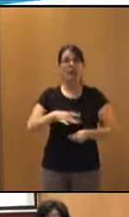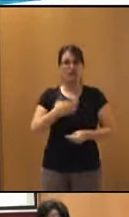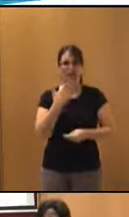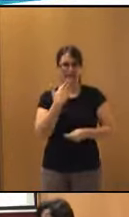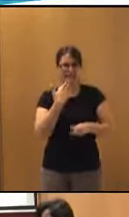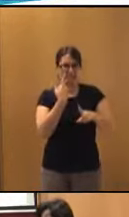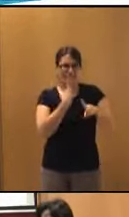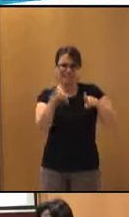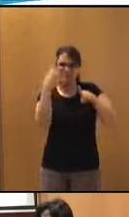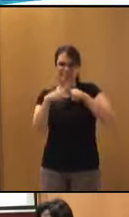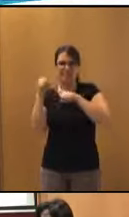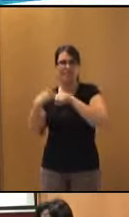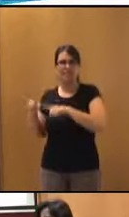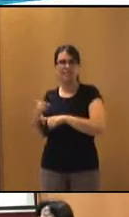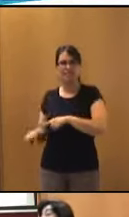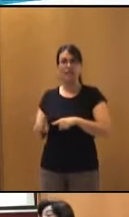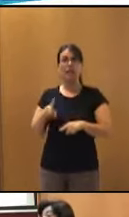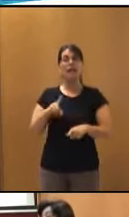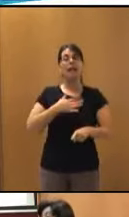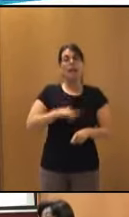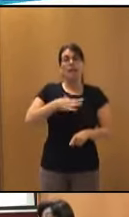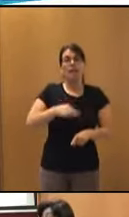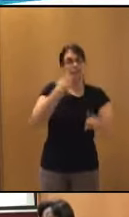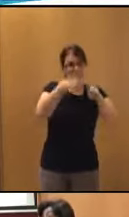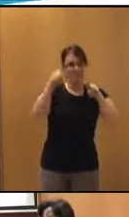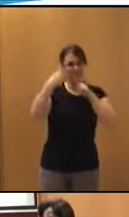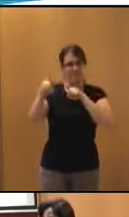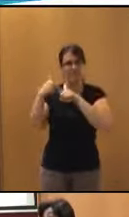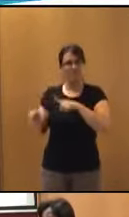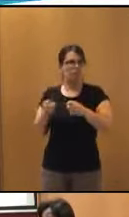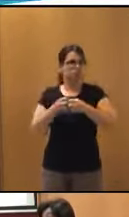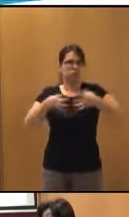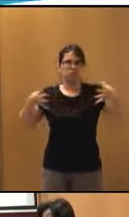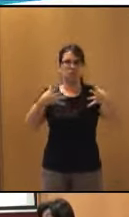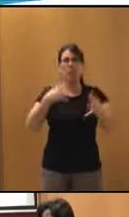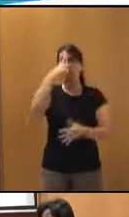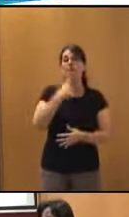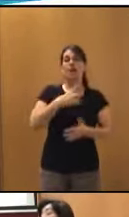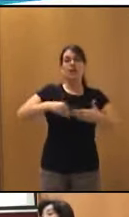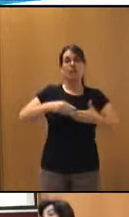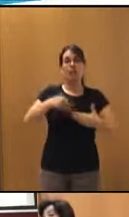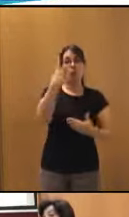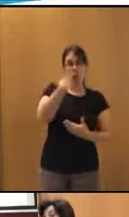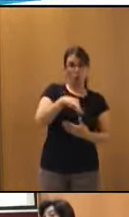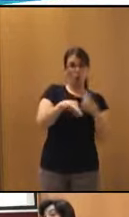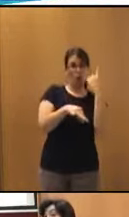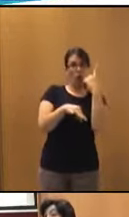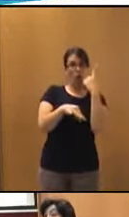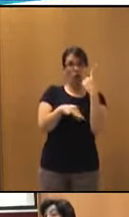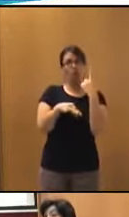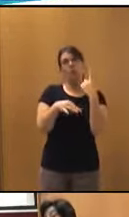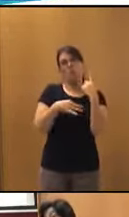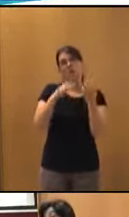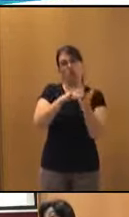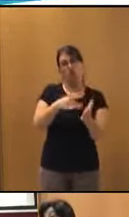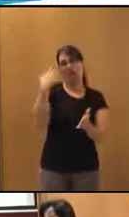con distintas capacidades. Ya no podemos hablar de un único perfil de usuario de videojuegos como ocurría quizá